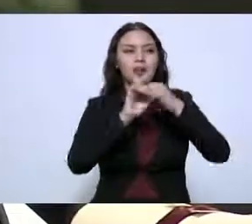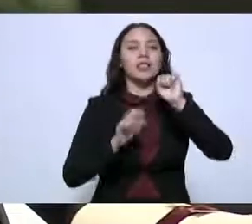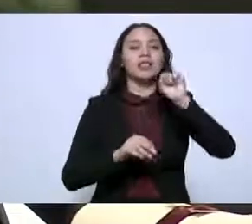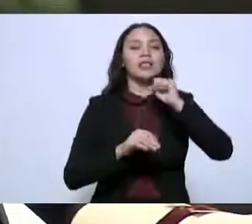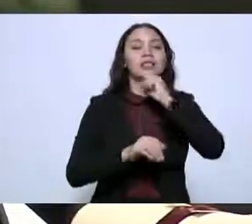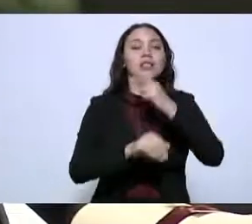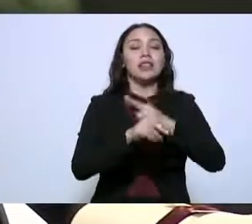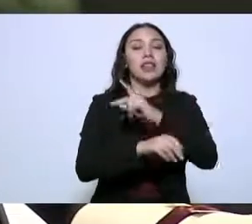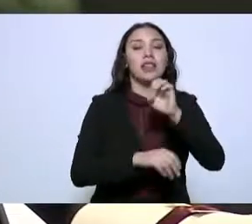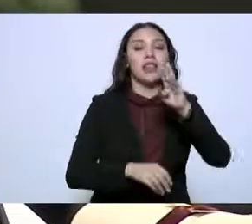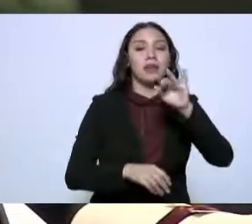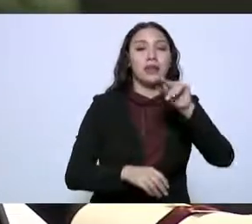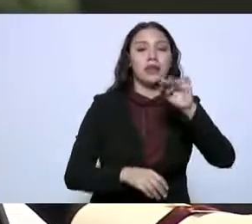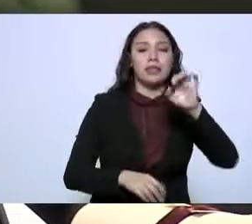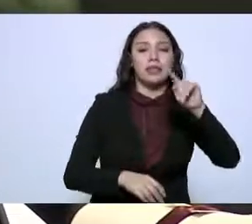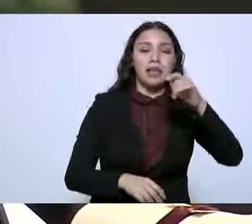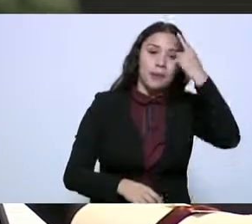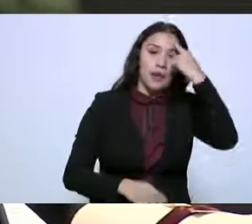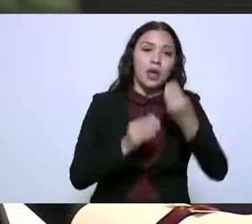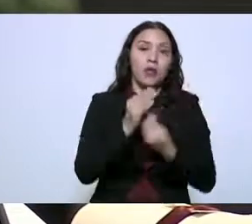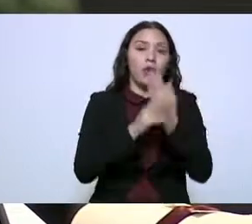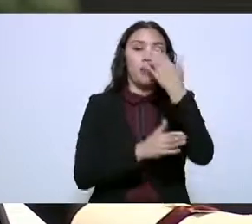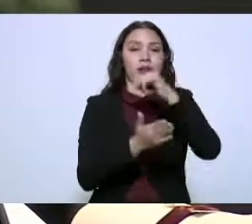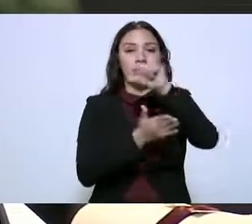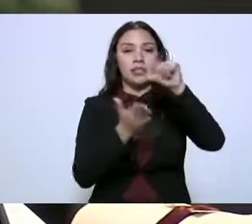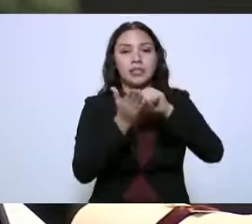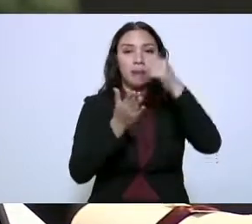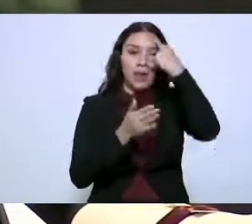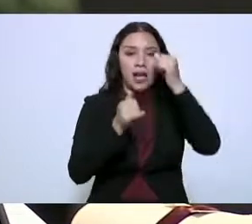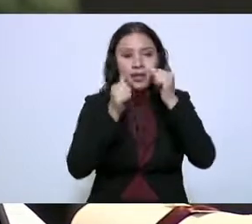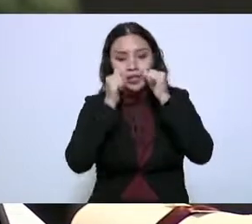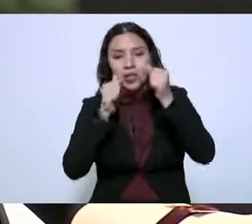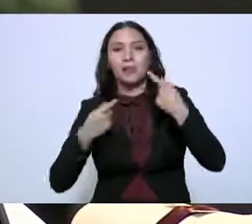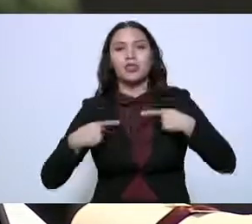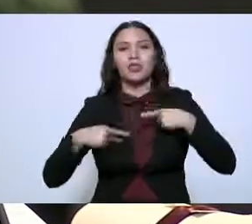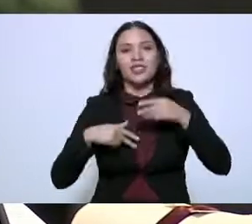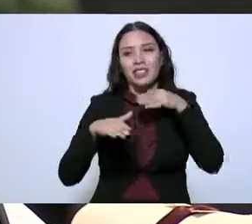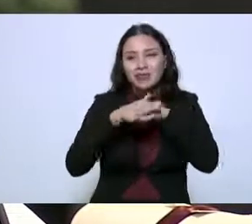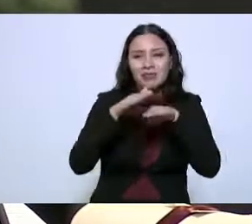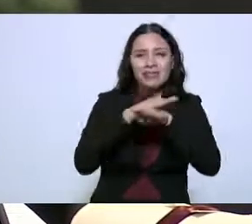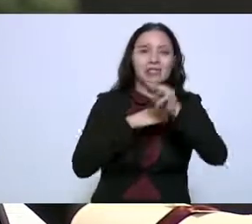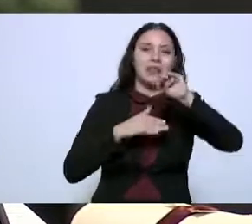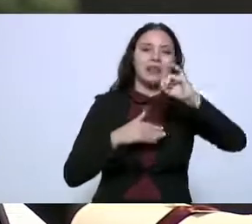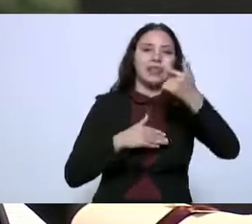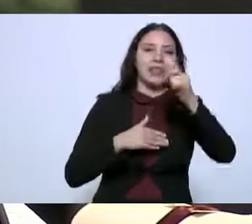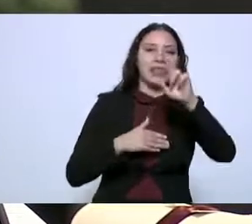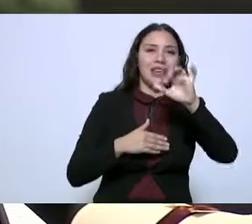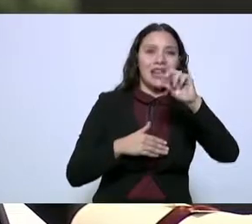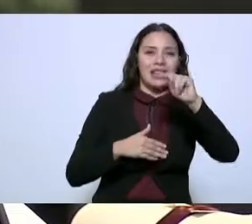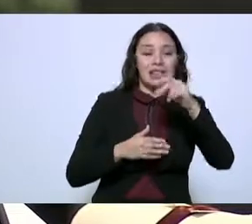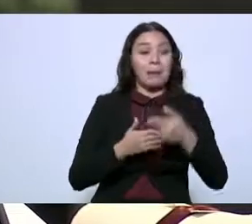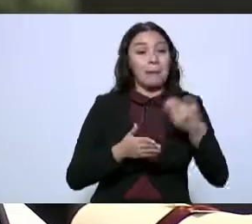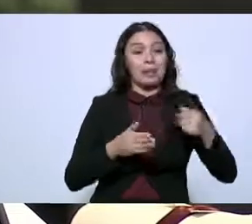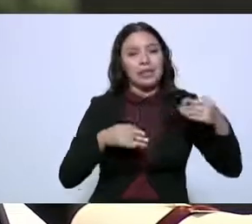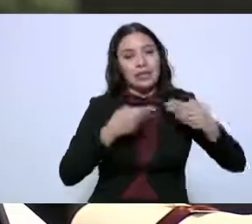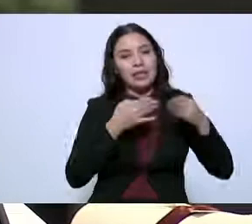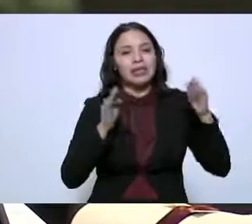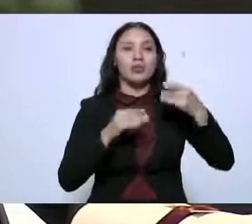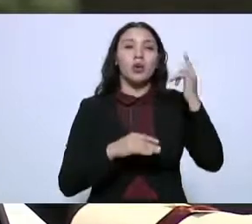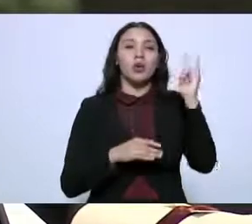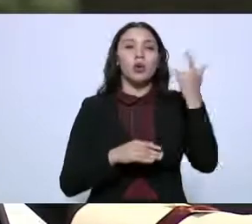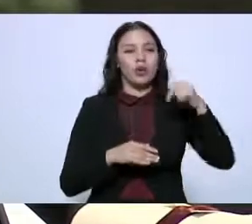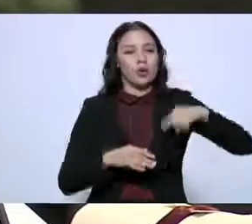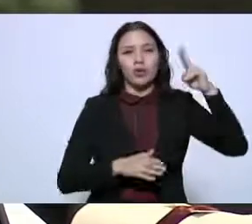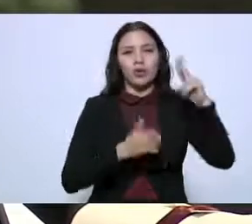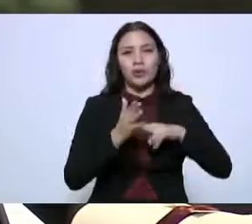Bienestar en la operación del Centro Integrador para el Migrante que recientemente se inauguró en julio de